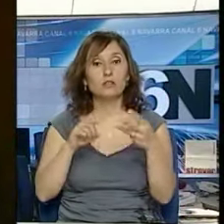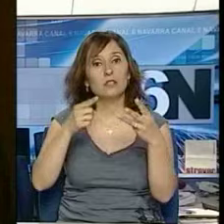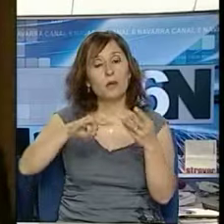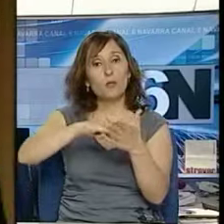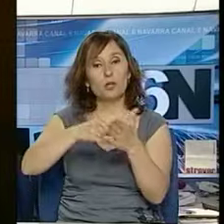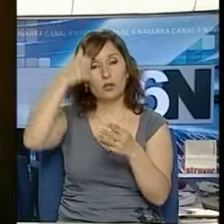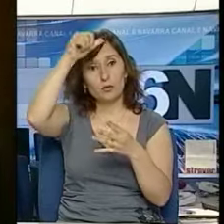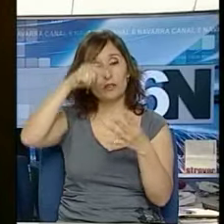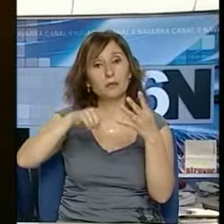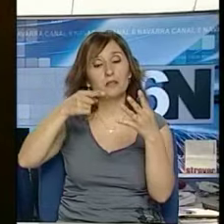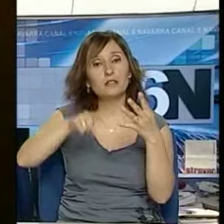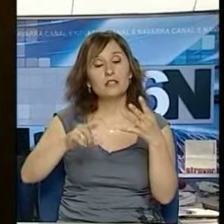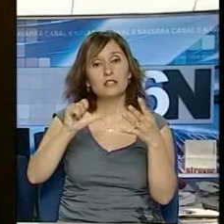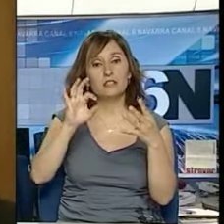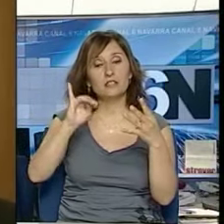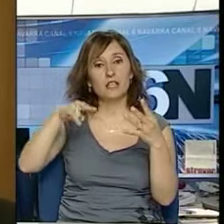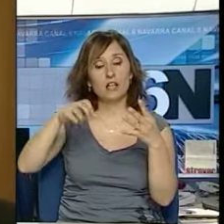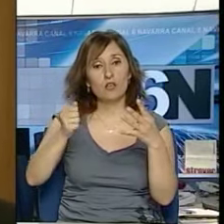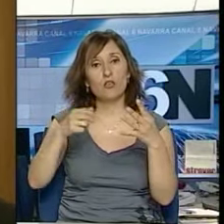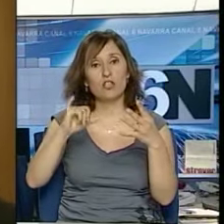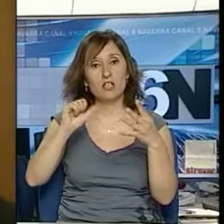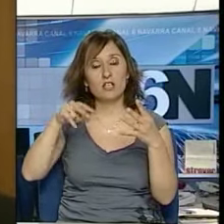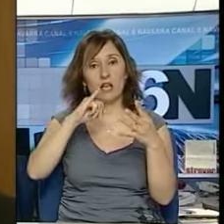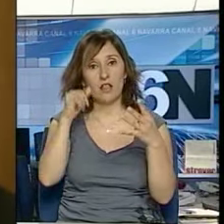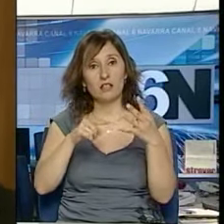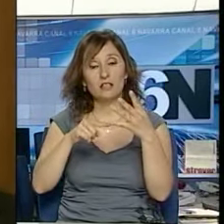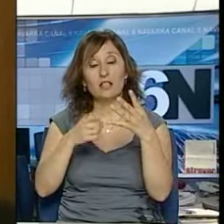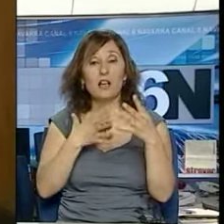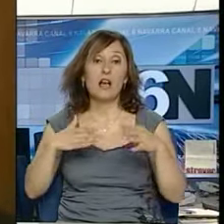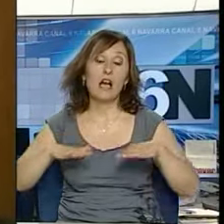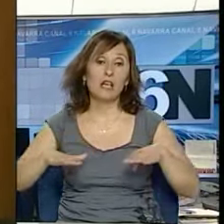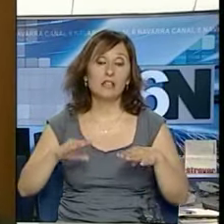como a Cristiano Llanz, presidente de la Federación de Centros Navarros de Argentina y Chile.